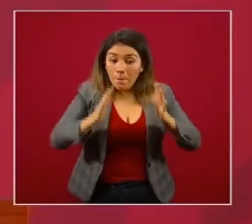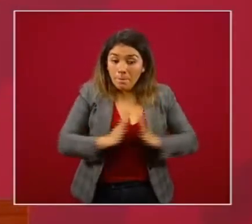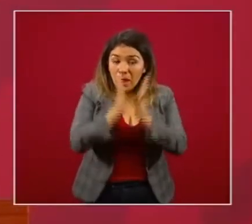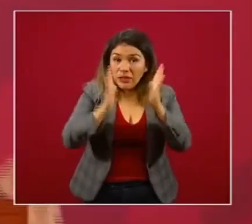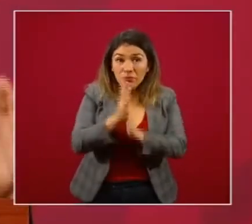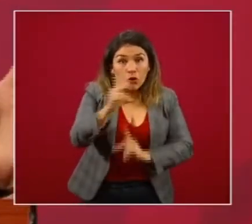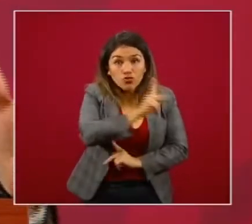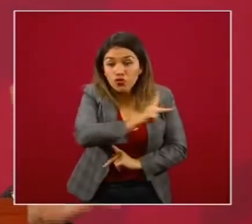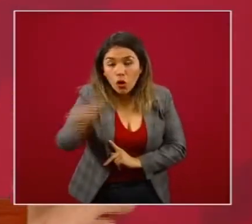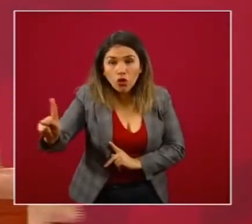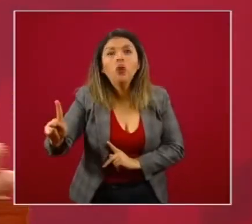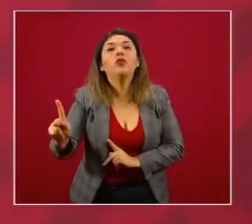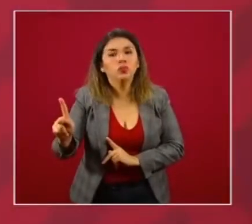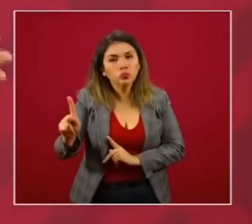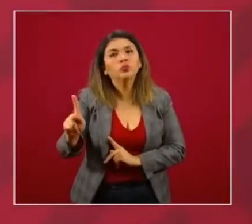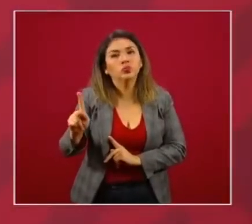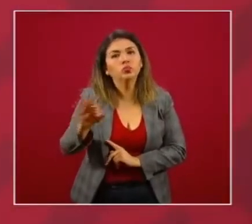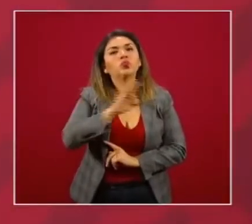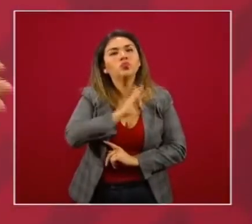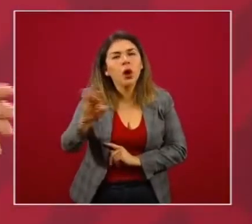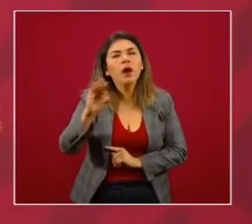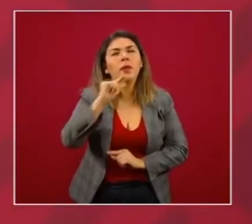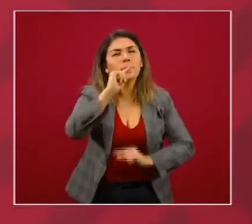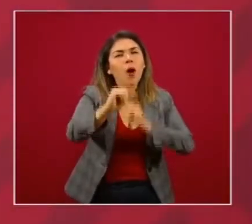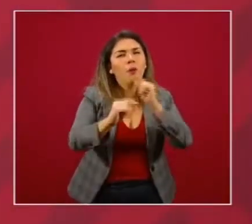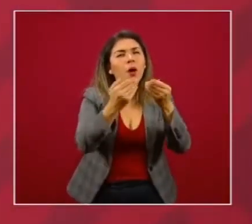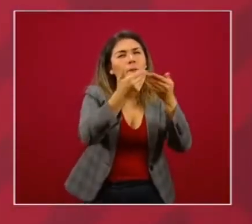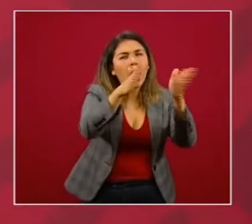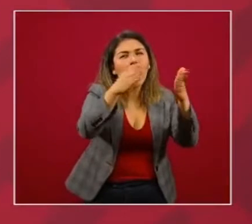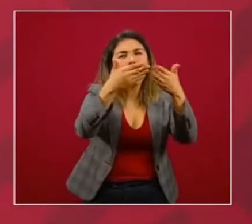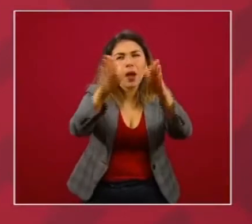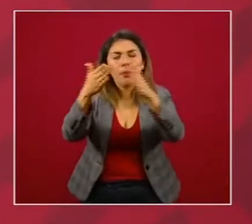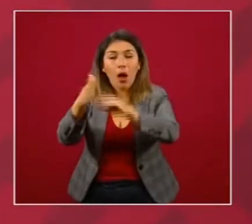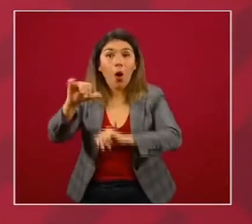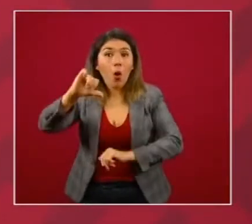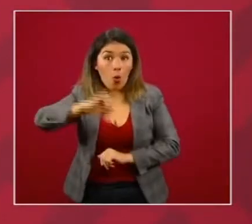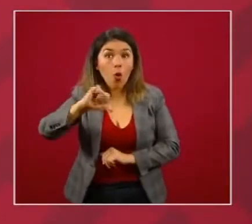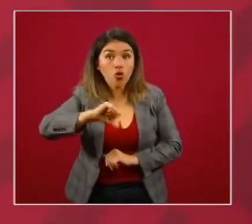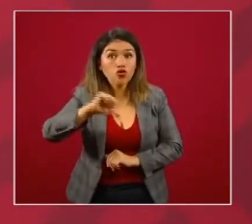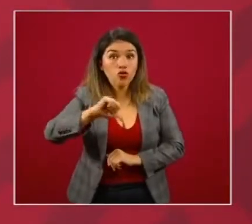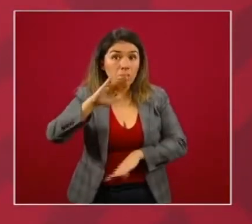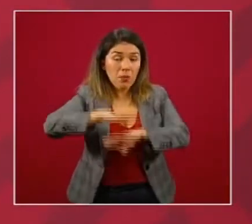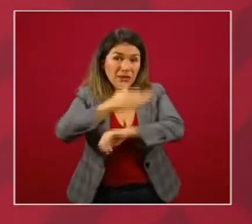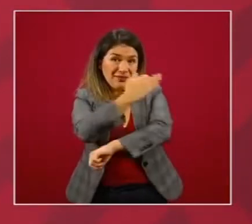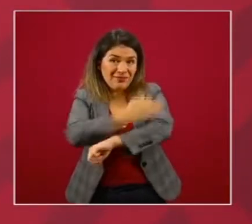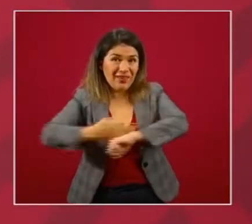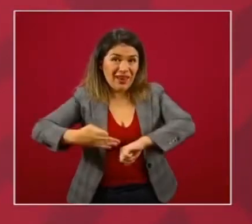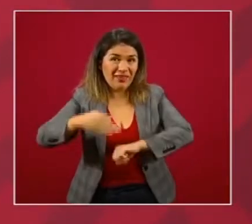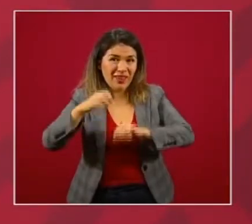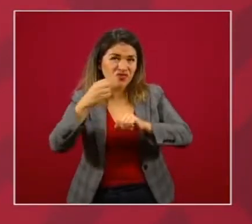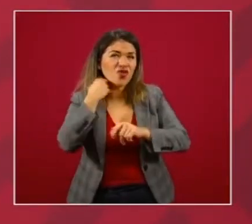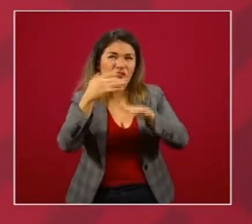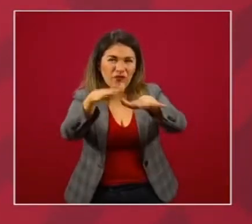de todos se puede ir ya abriendo. Hoy van a hablar de esto en la tarde